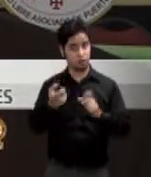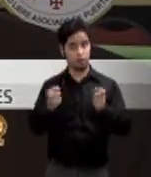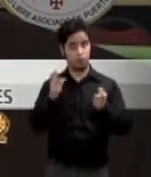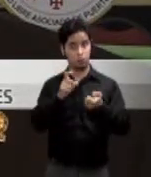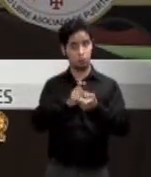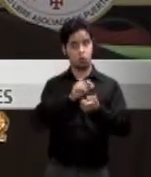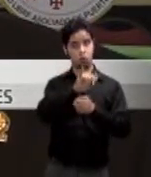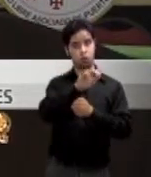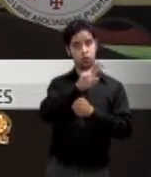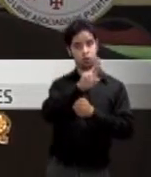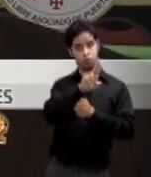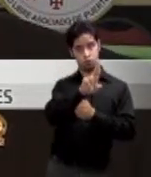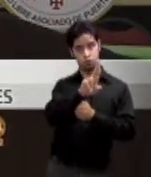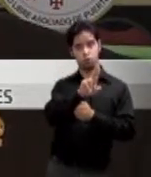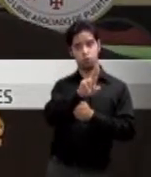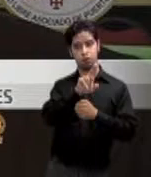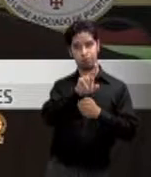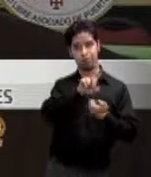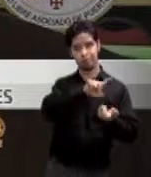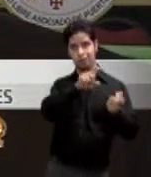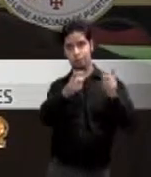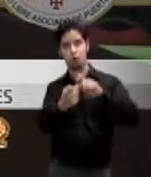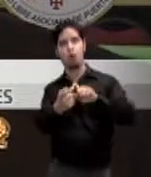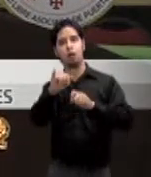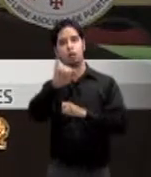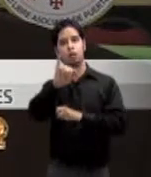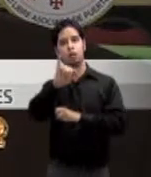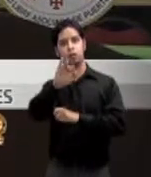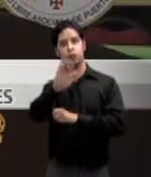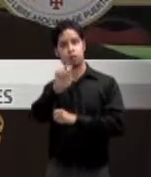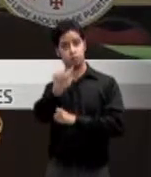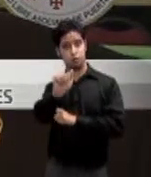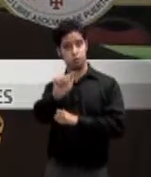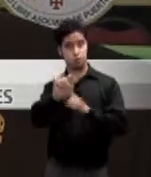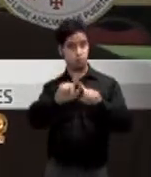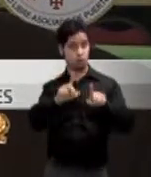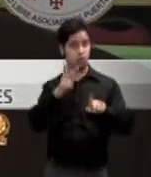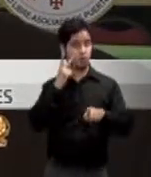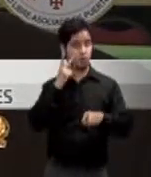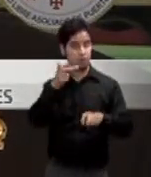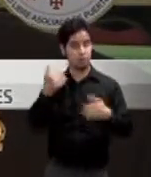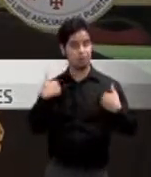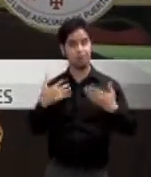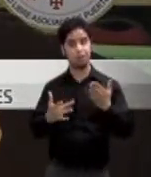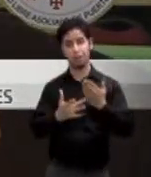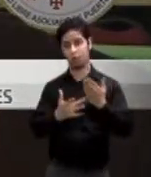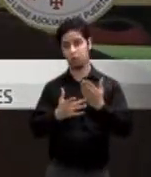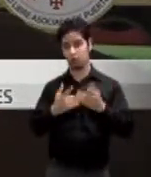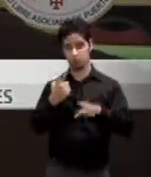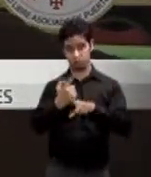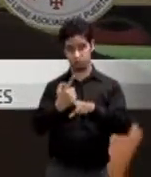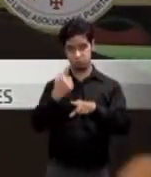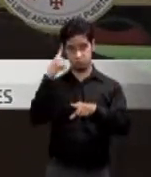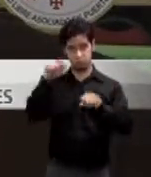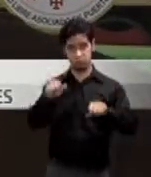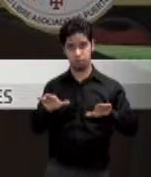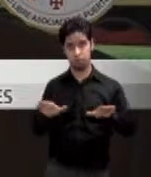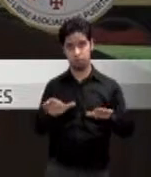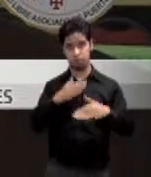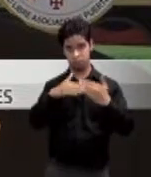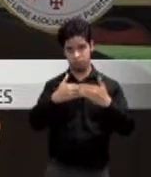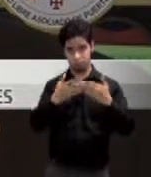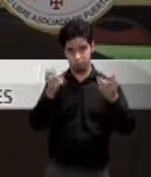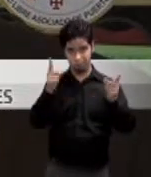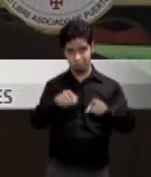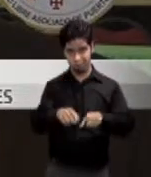lo correcto. Ahora, la implementación y si el Departamento de Hacienda va a tener la tecnología para que sucedan dos cosas, que el empresario